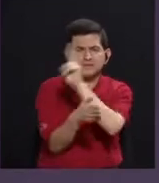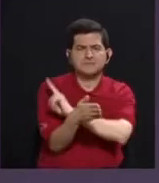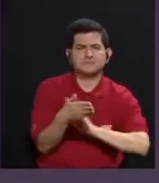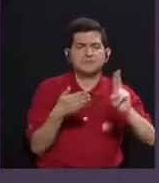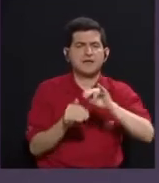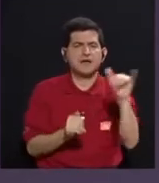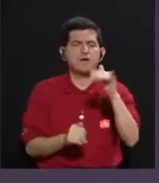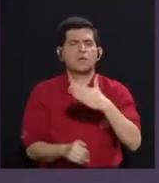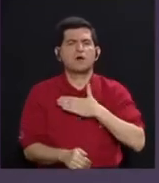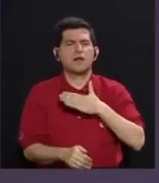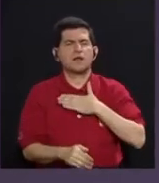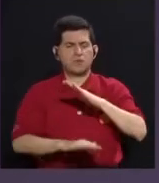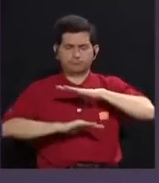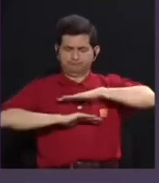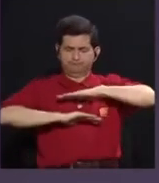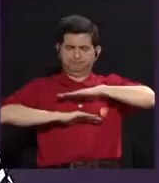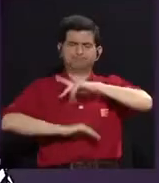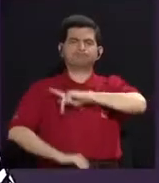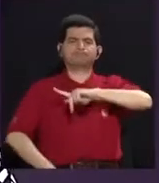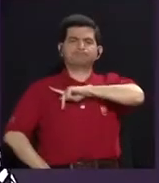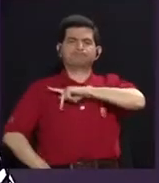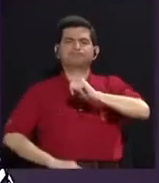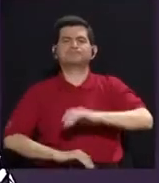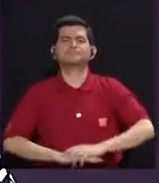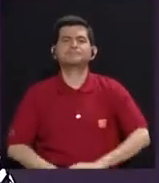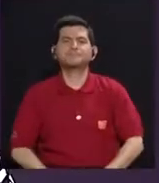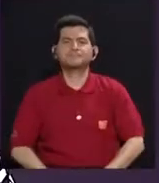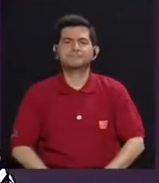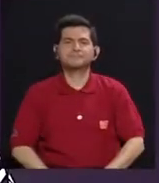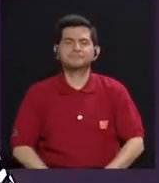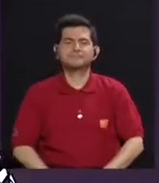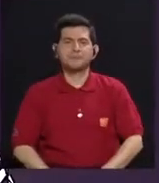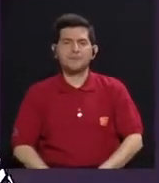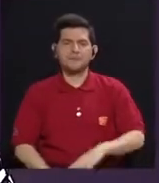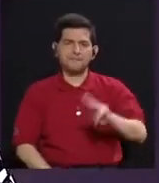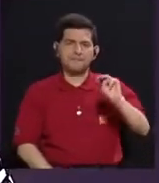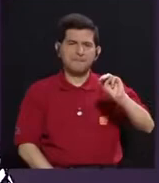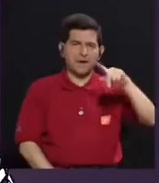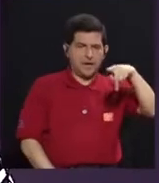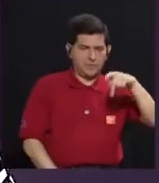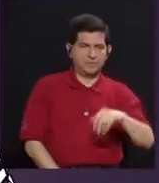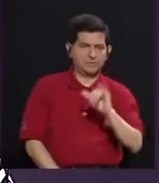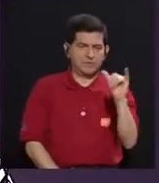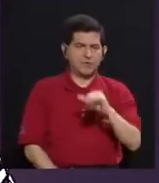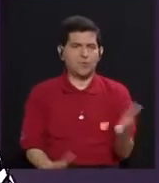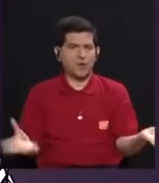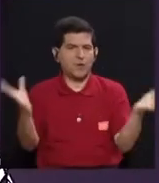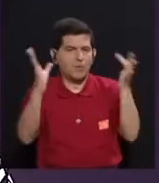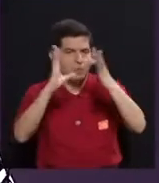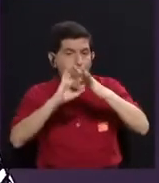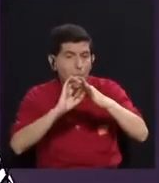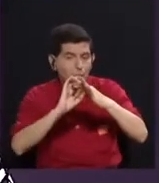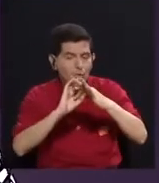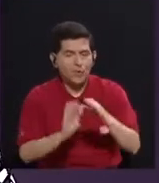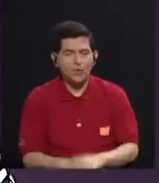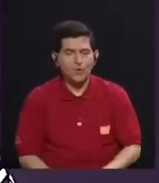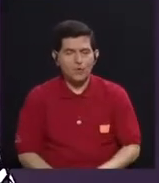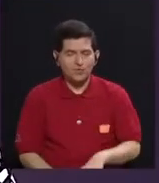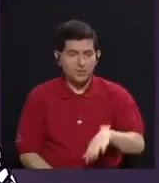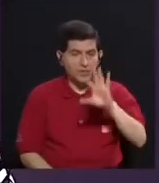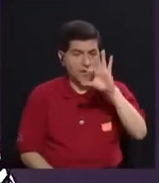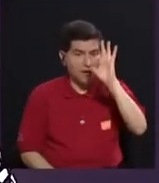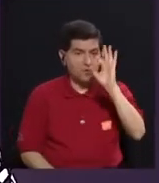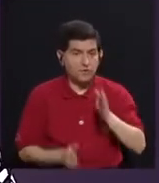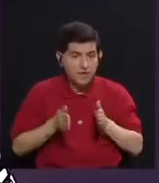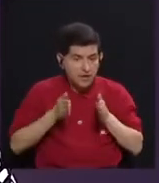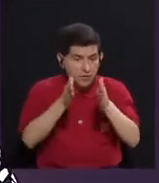también me da muchísima satisfacción personal. Marucia, y en este también vínculo de encontrar caminos y